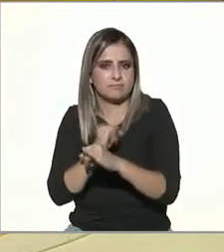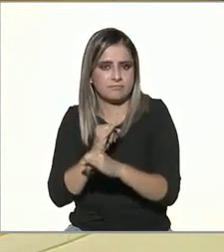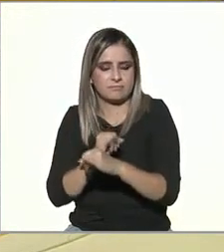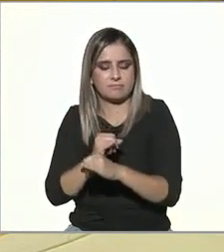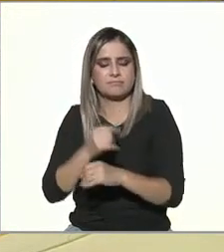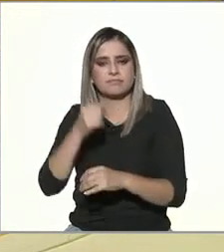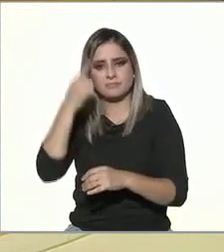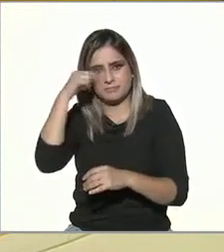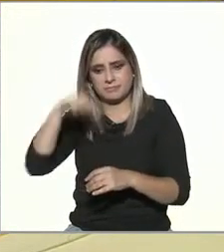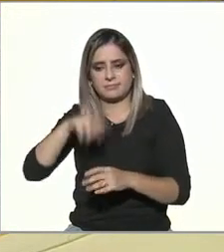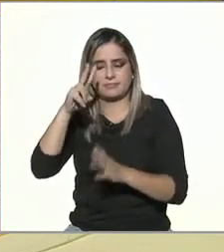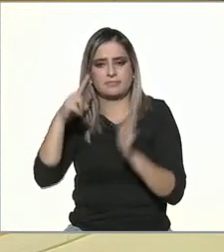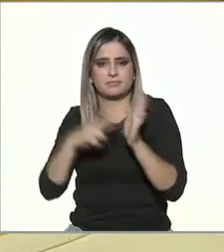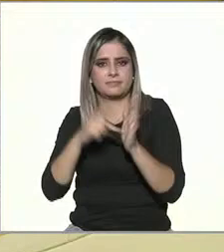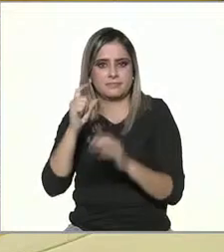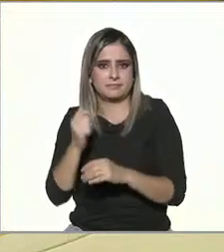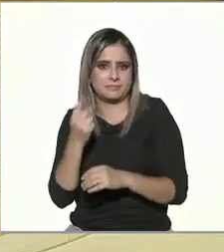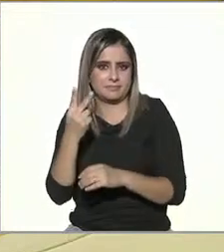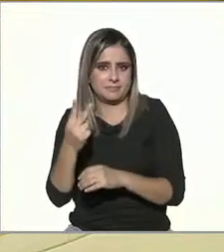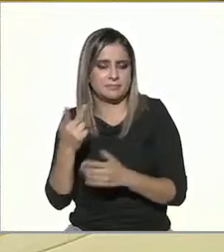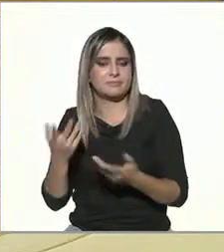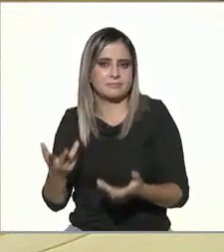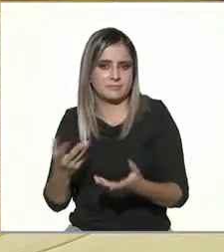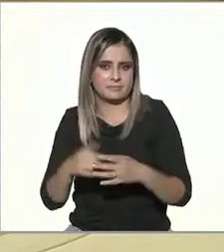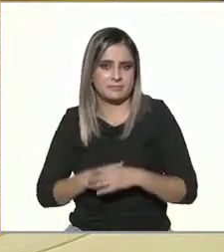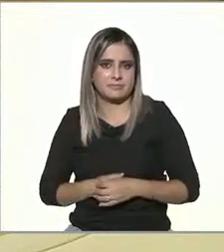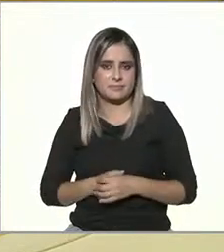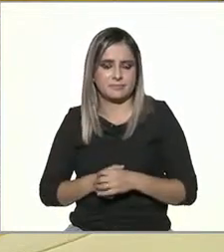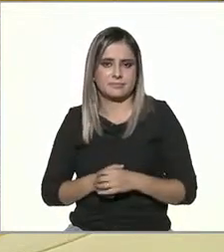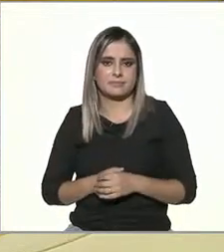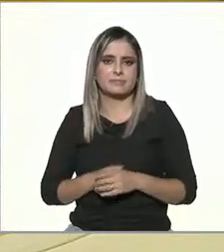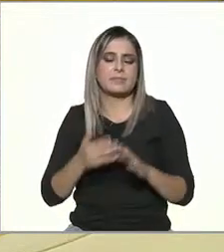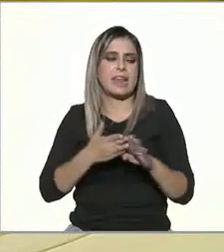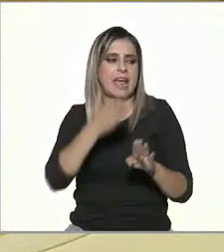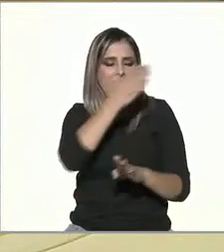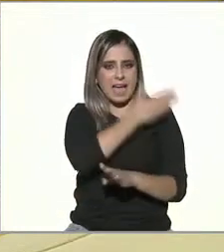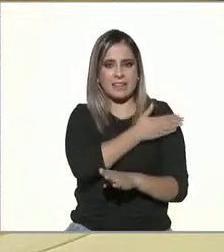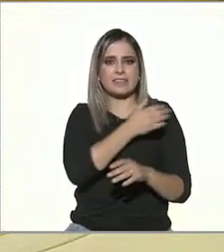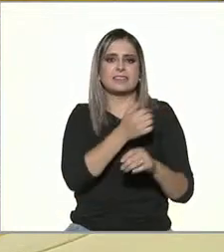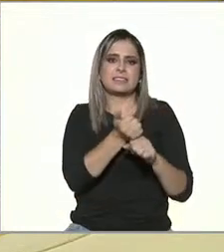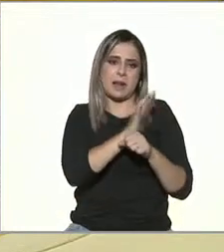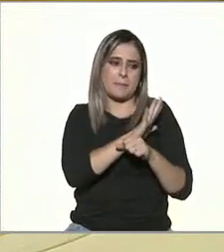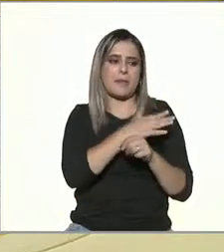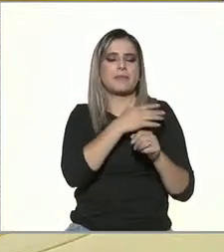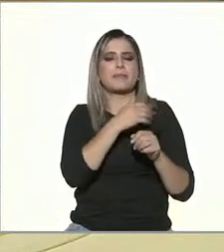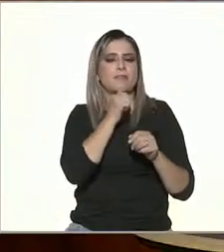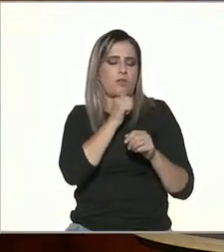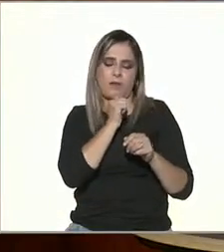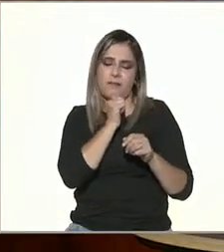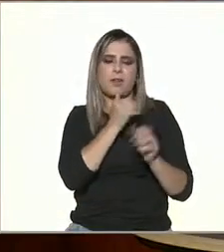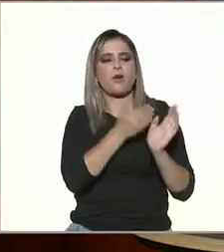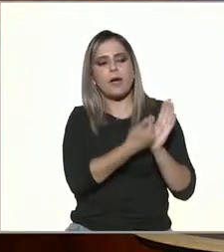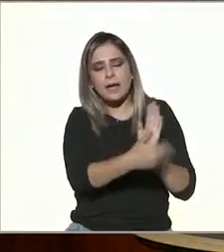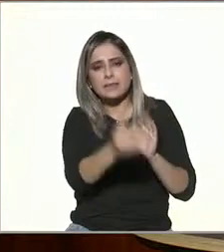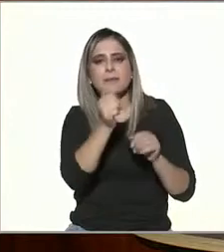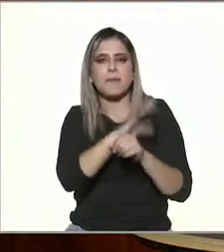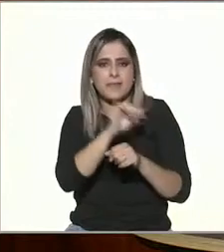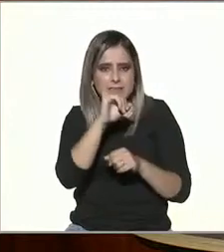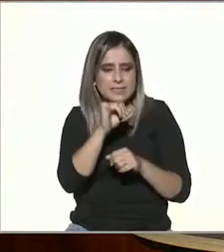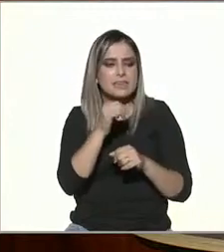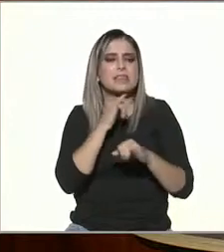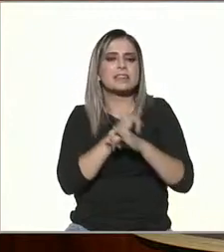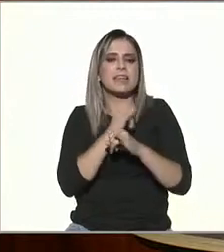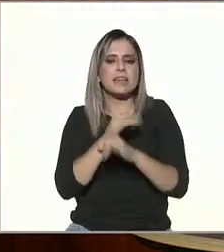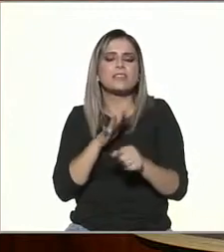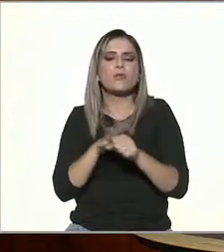este en este 2022 antes y después de la pandemia? bueno primeramente hay que ver que internet nos